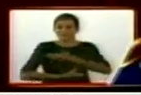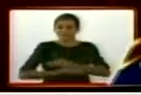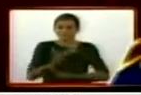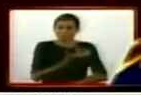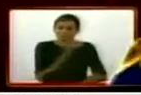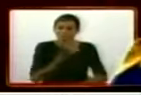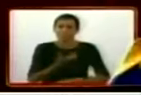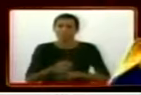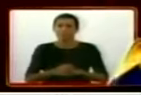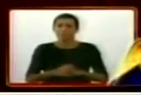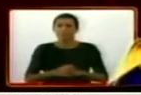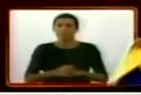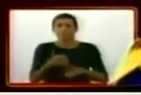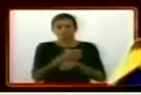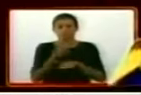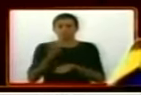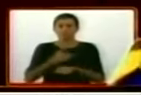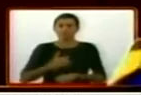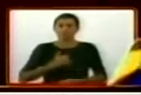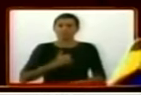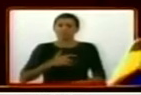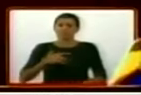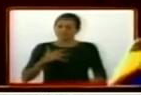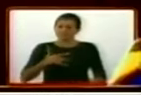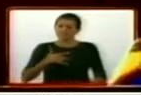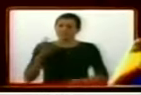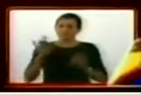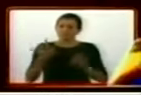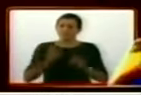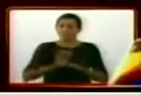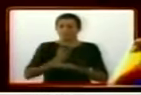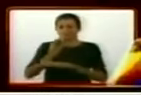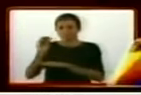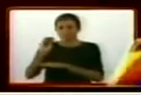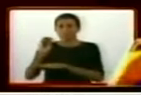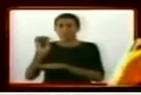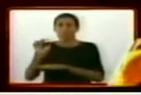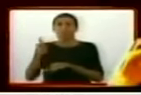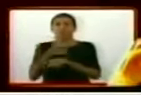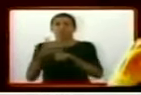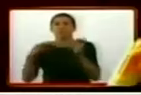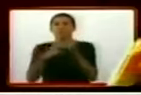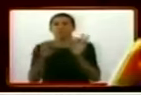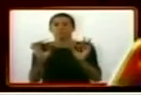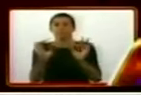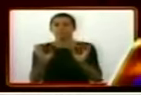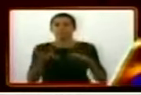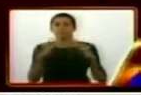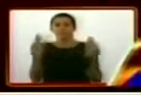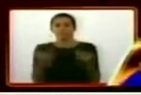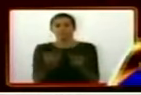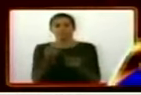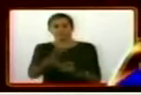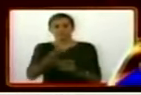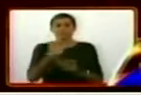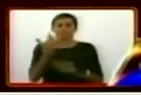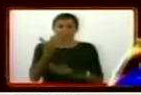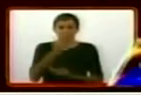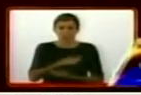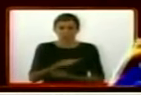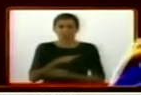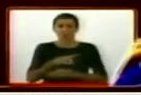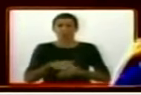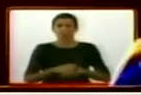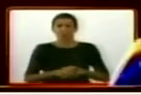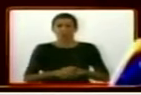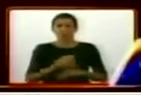Venezuela ofrece su más sentidas condolencias al pueblo y al gobierno sirio, especialmente a los familiares y allegados de las víctimas de este